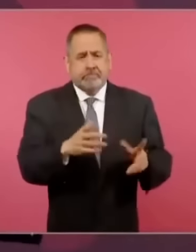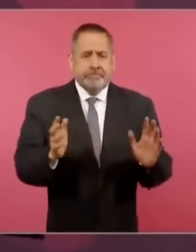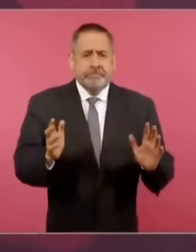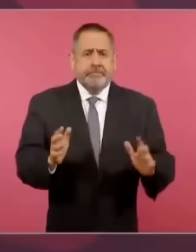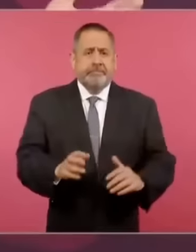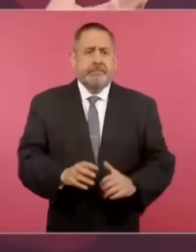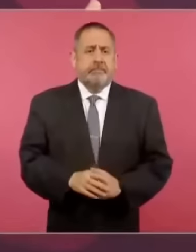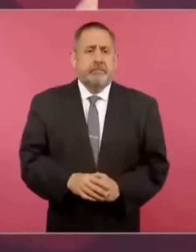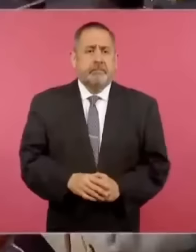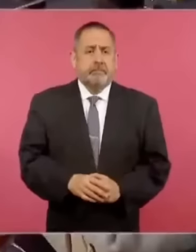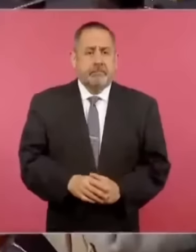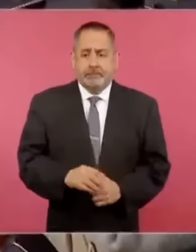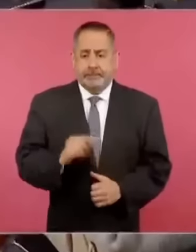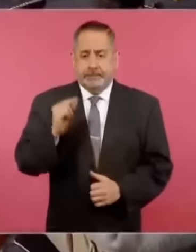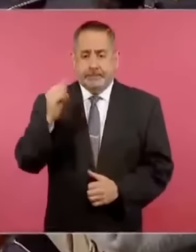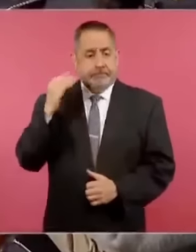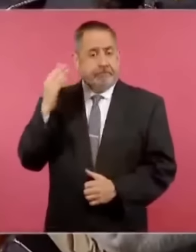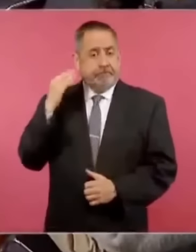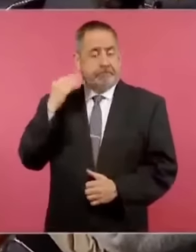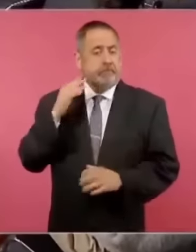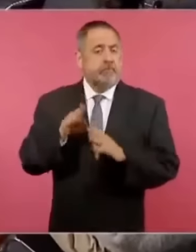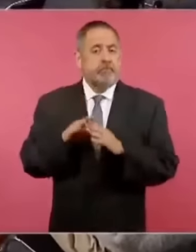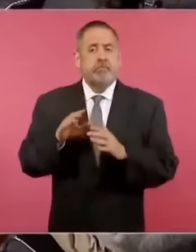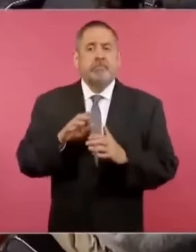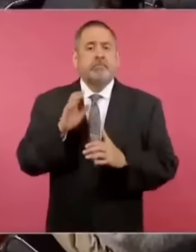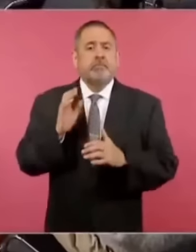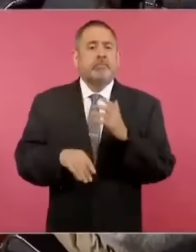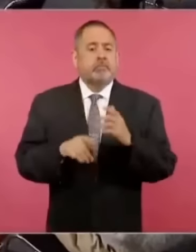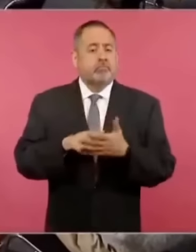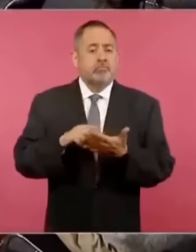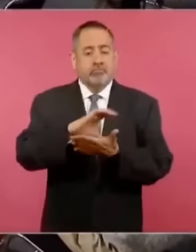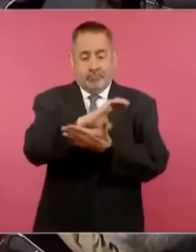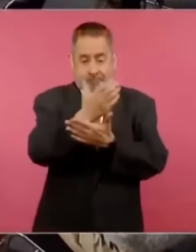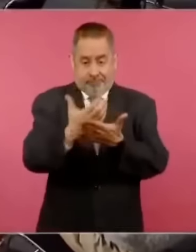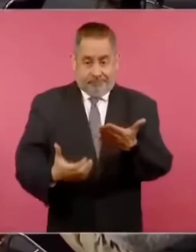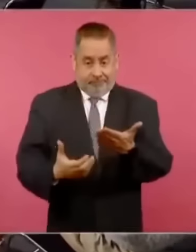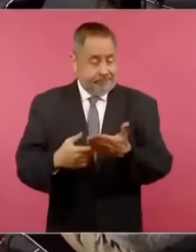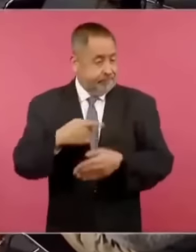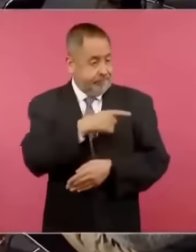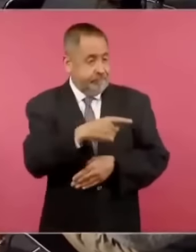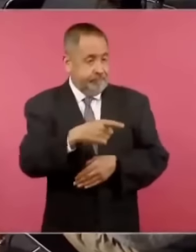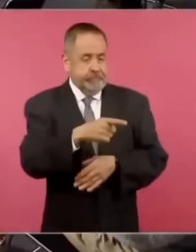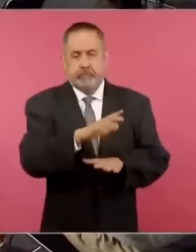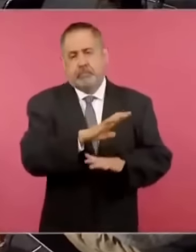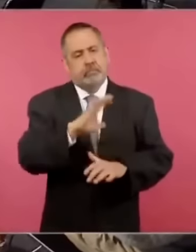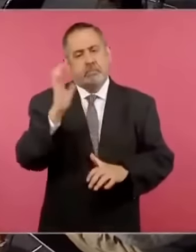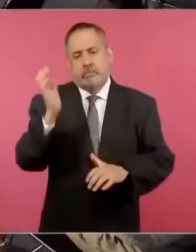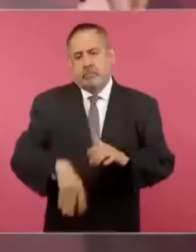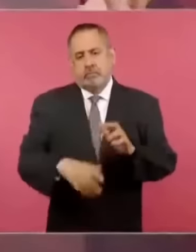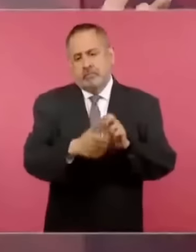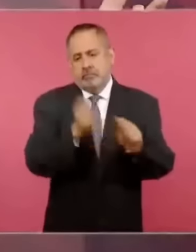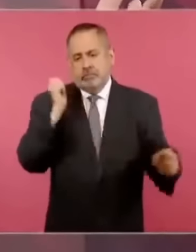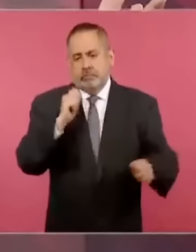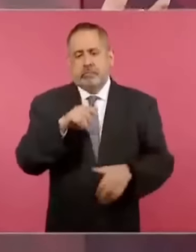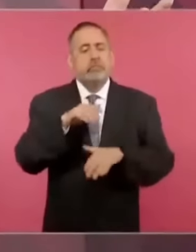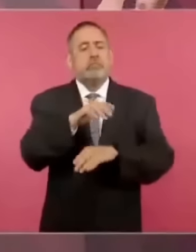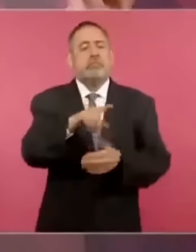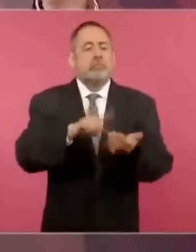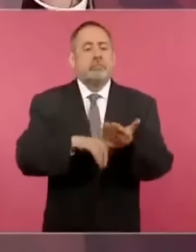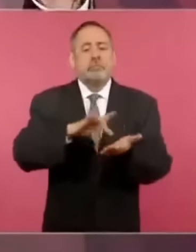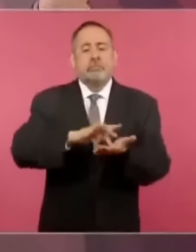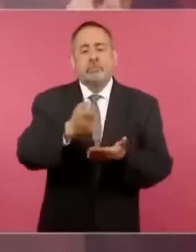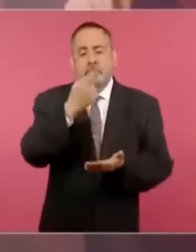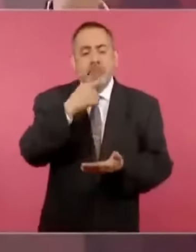Se acaban de terminar afortunadamente los contratos de abasto de medicamentos